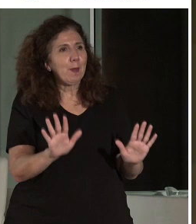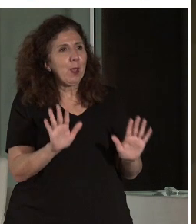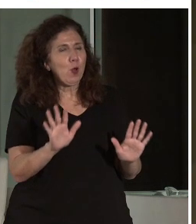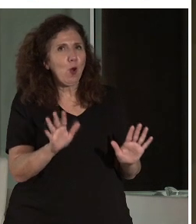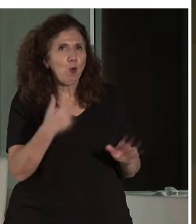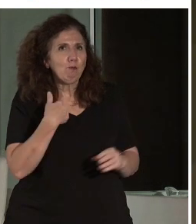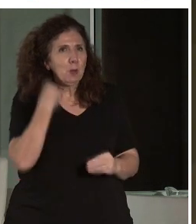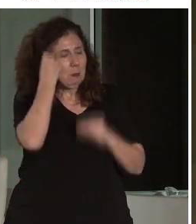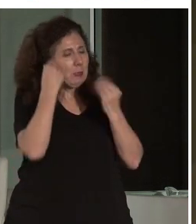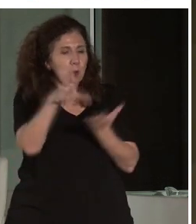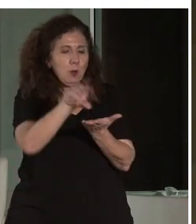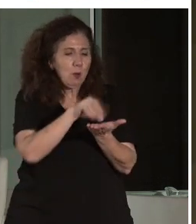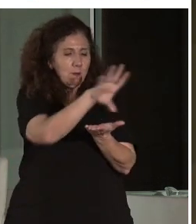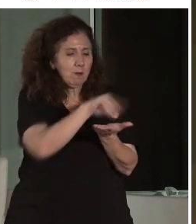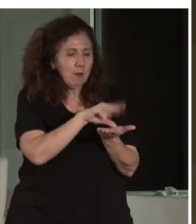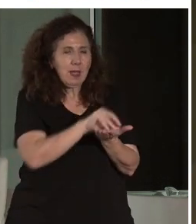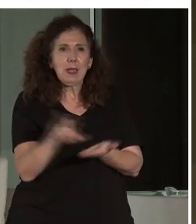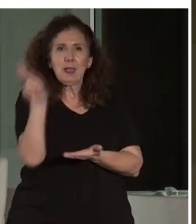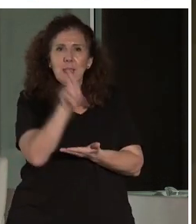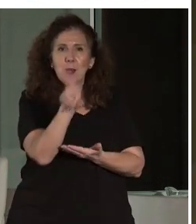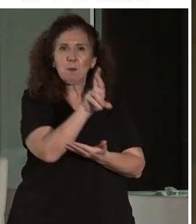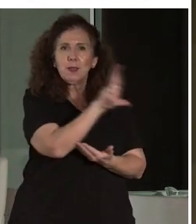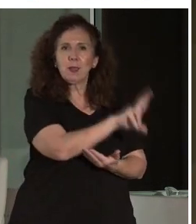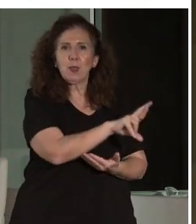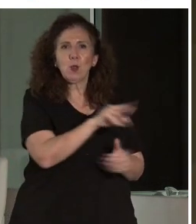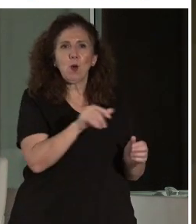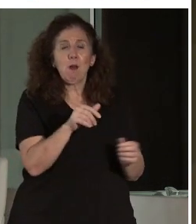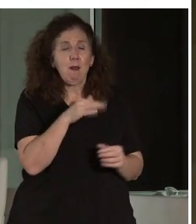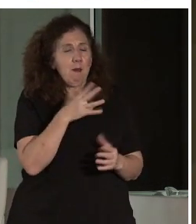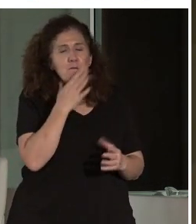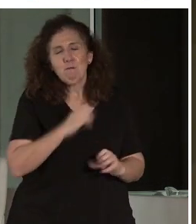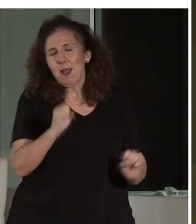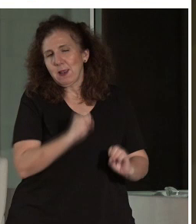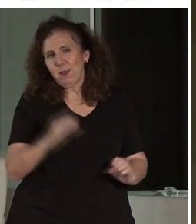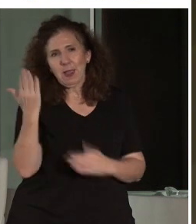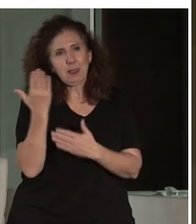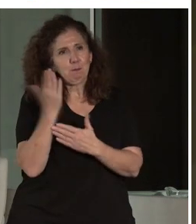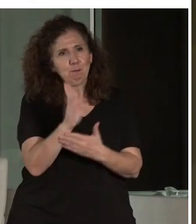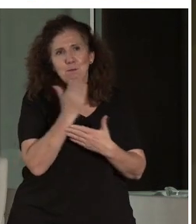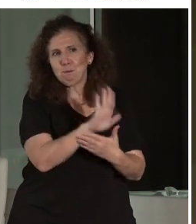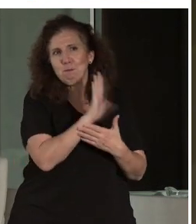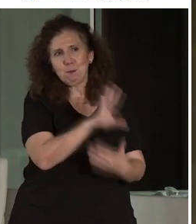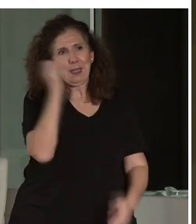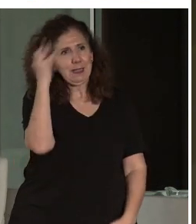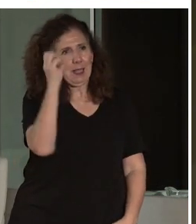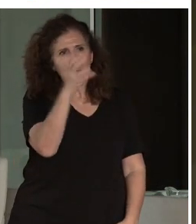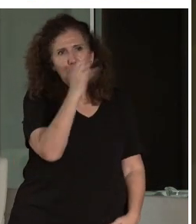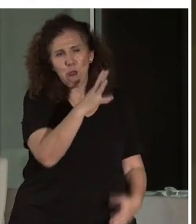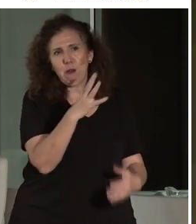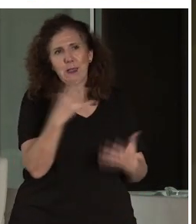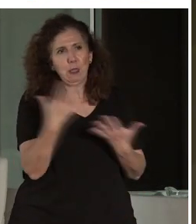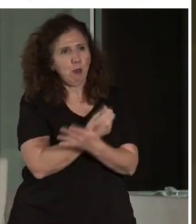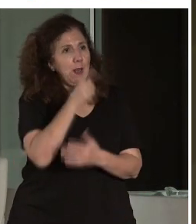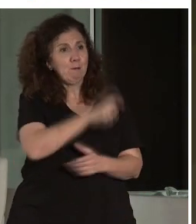repetido a lo largo de estos días y que luego en esas magníficas presentaciones que habéis hecho las personas que trabajáis con sitios de patrimonio